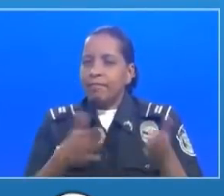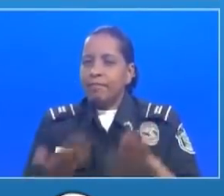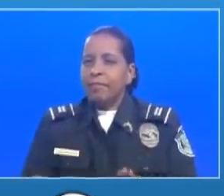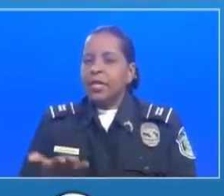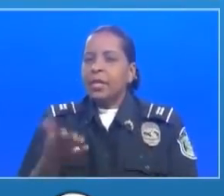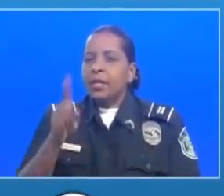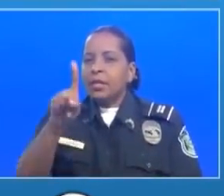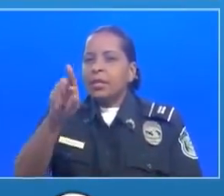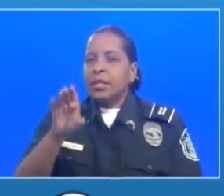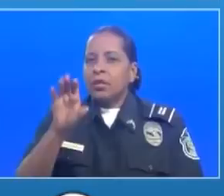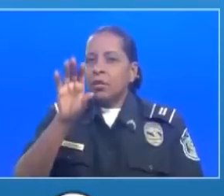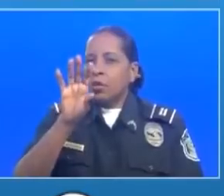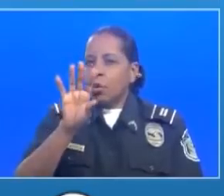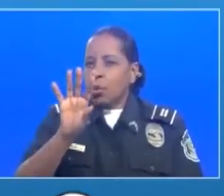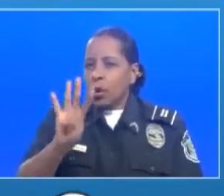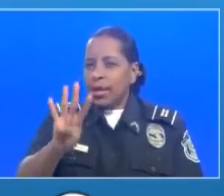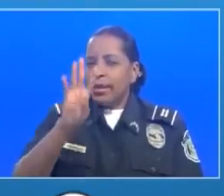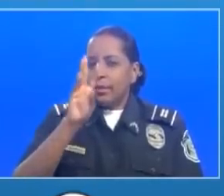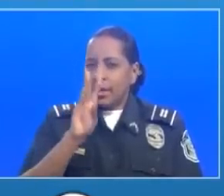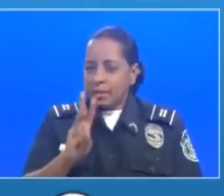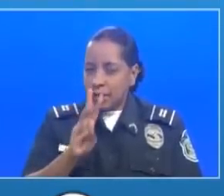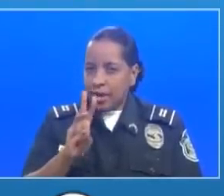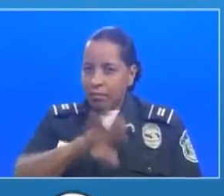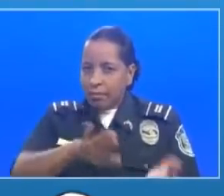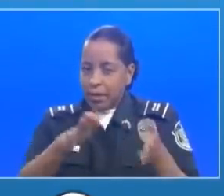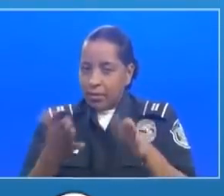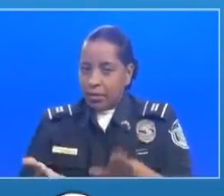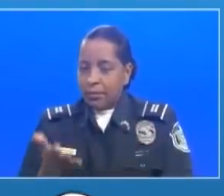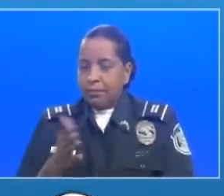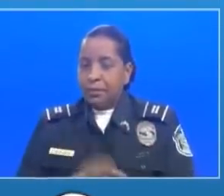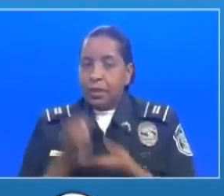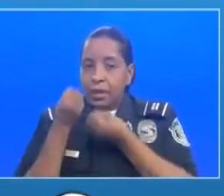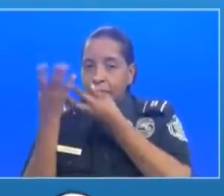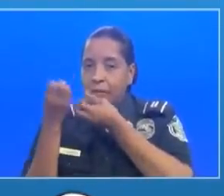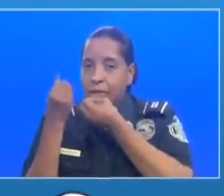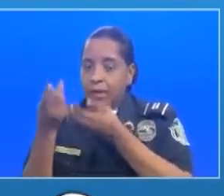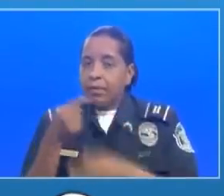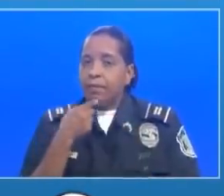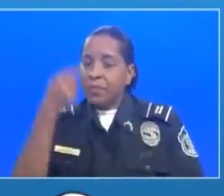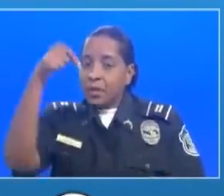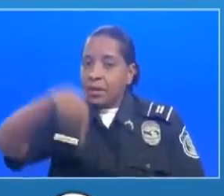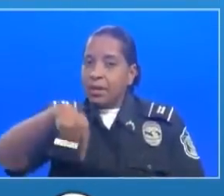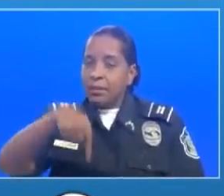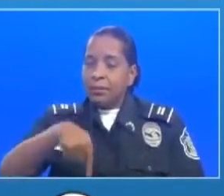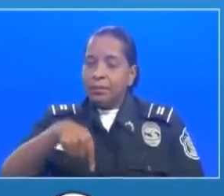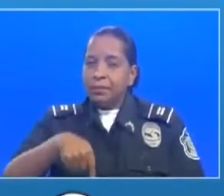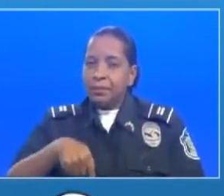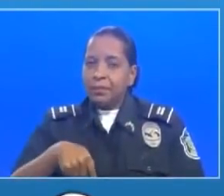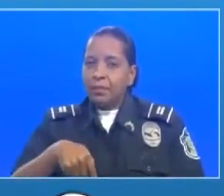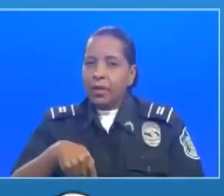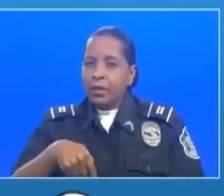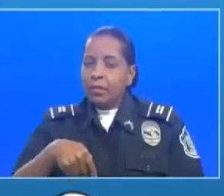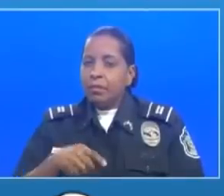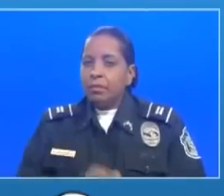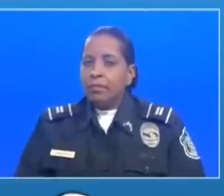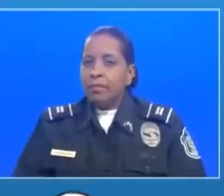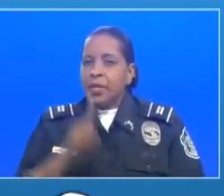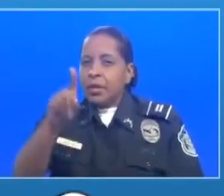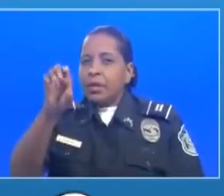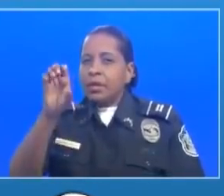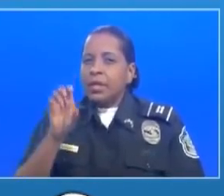146. También queremos informar que hasta este momento se han colocado